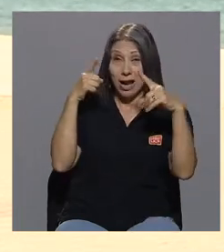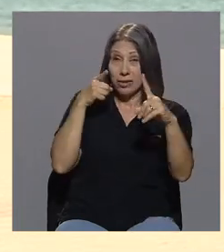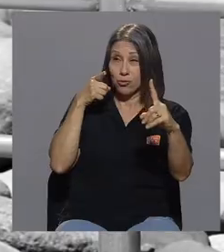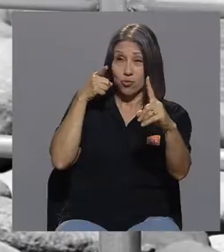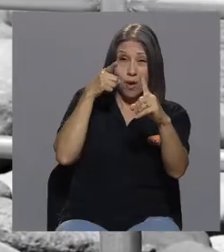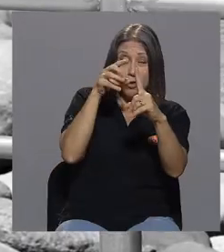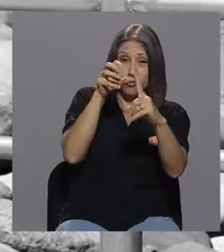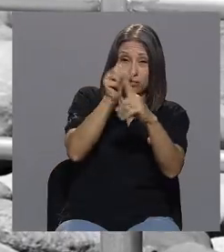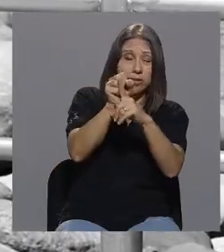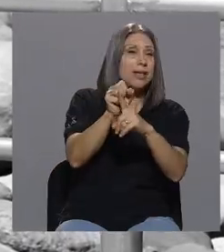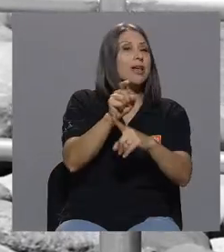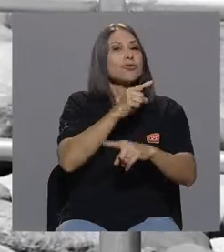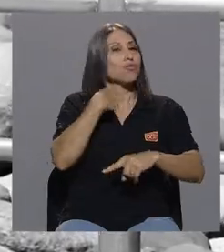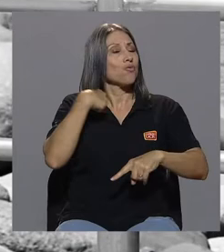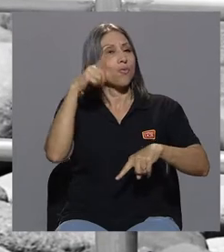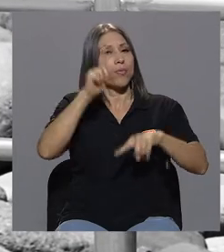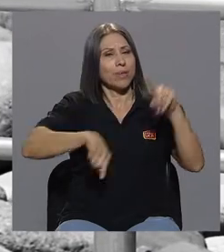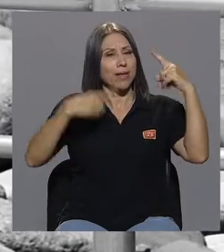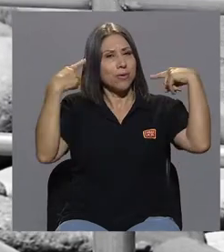eso que tanto quería.